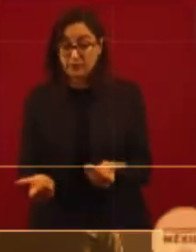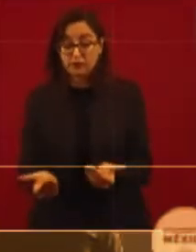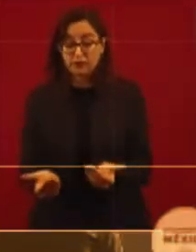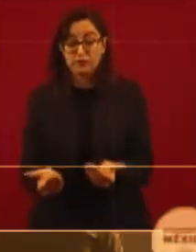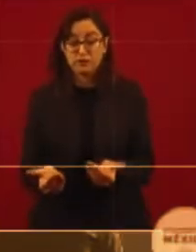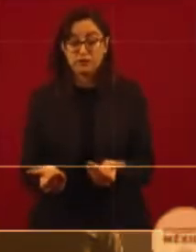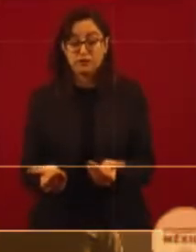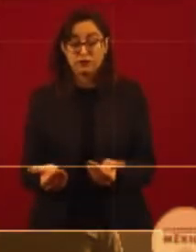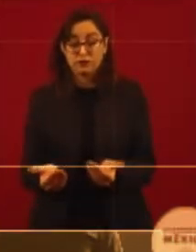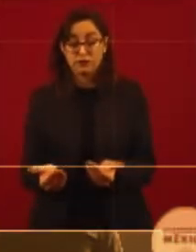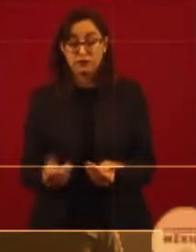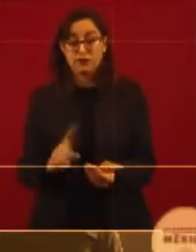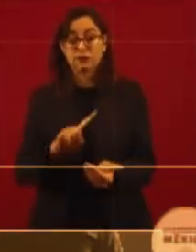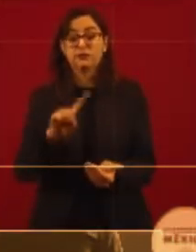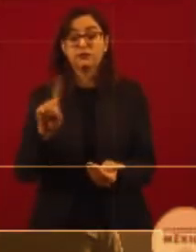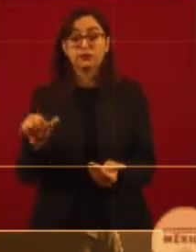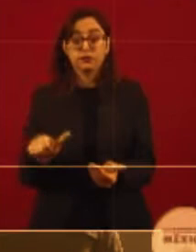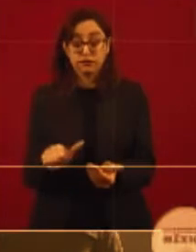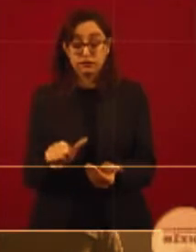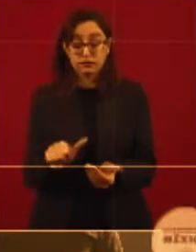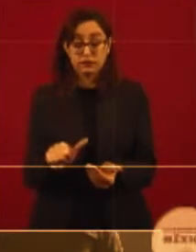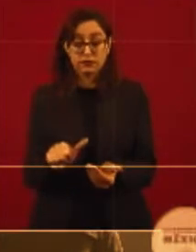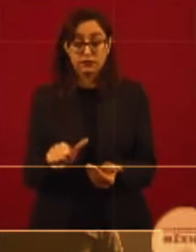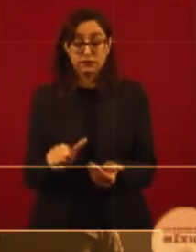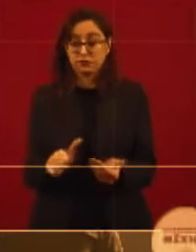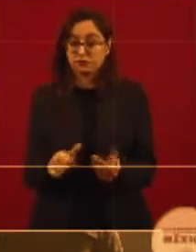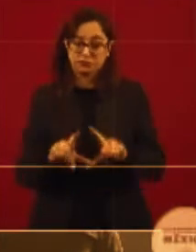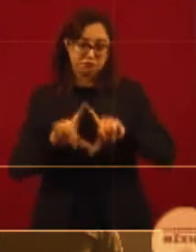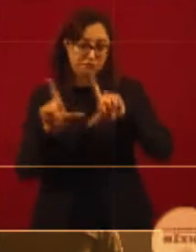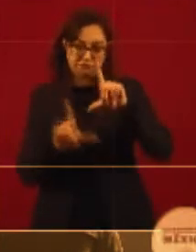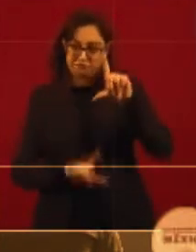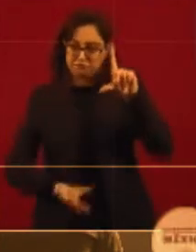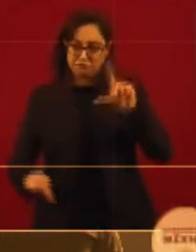todo el país.